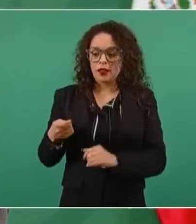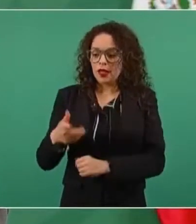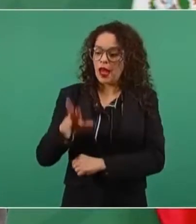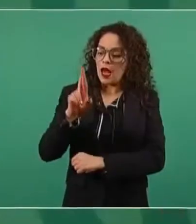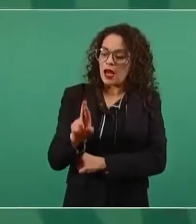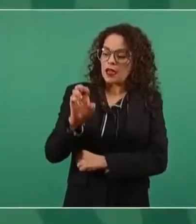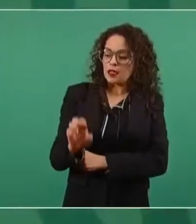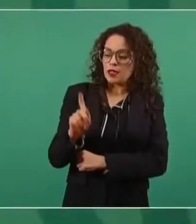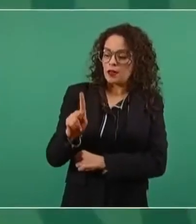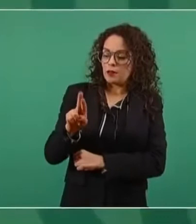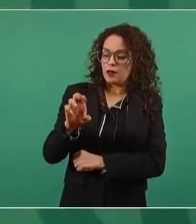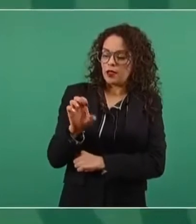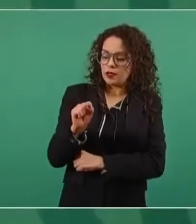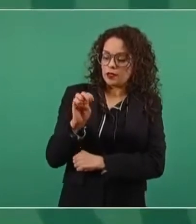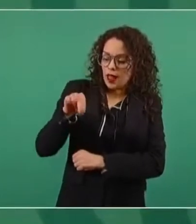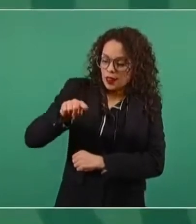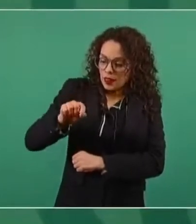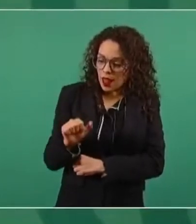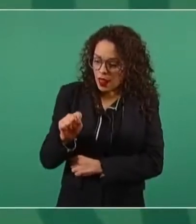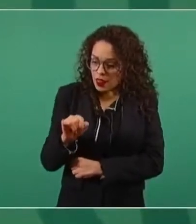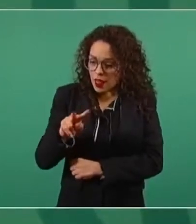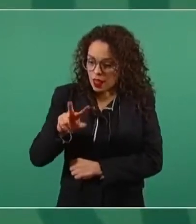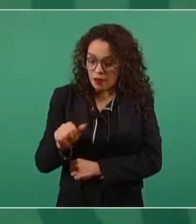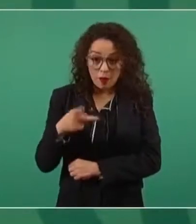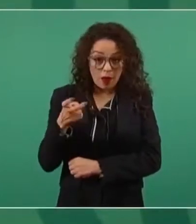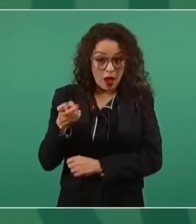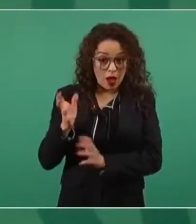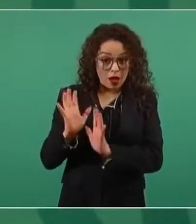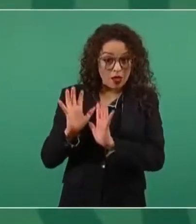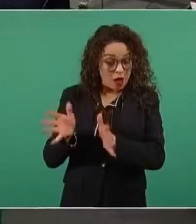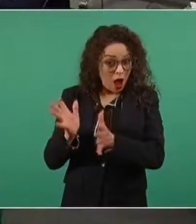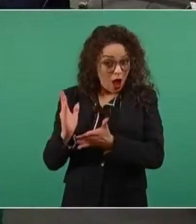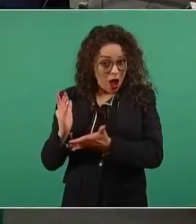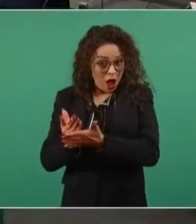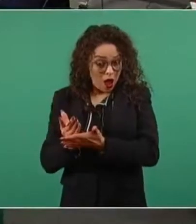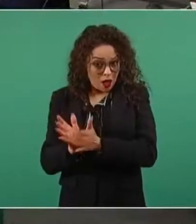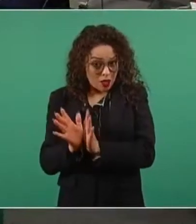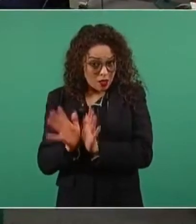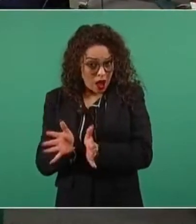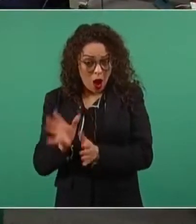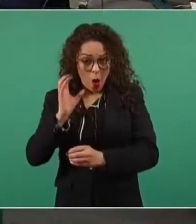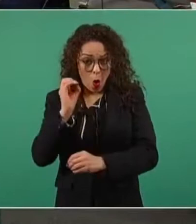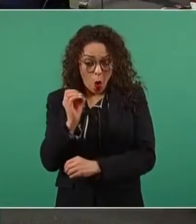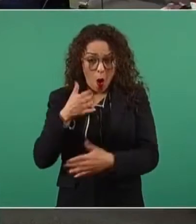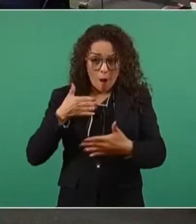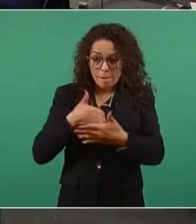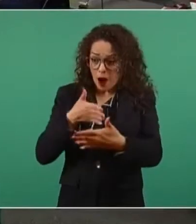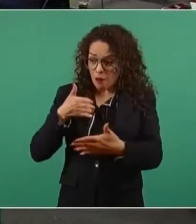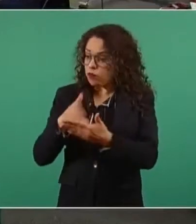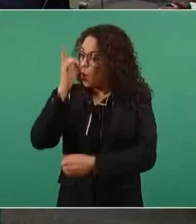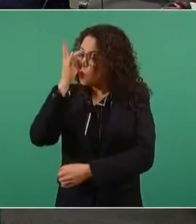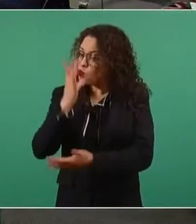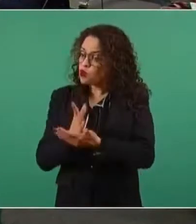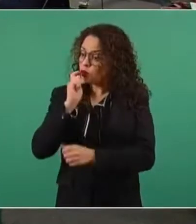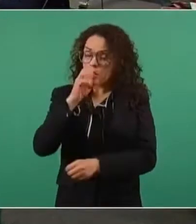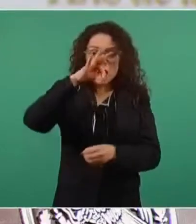pero la democracia no se agota o no se limita solo a las elecciones